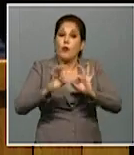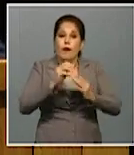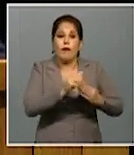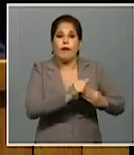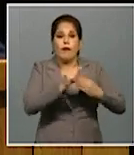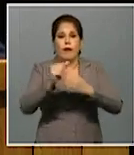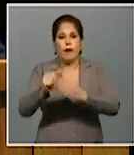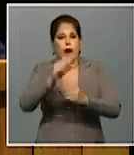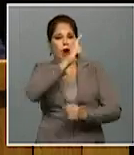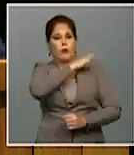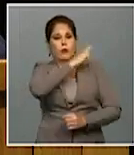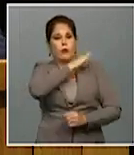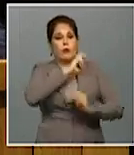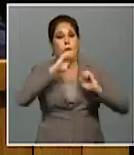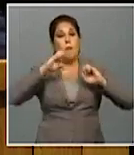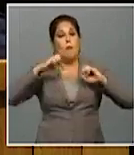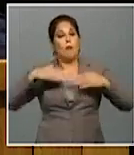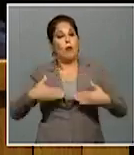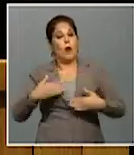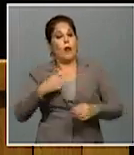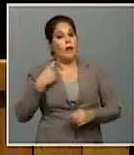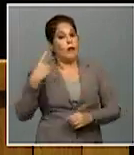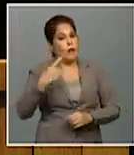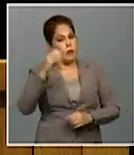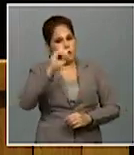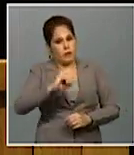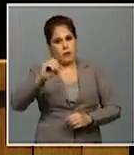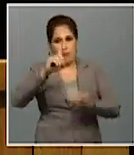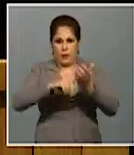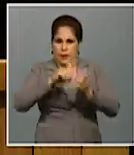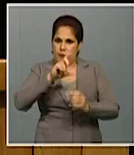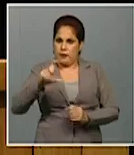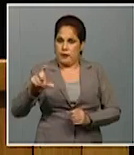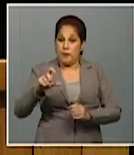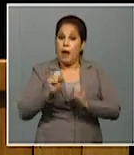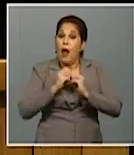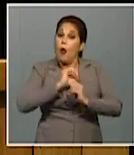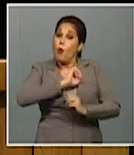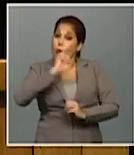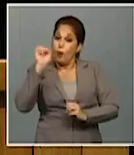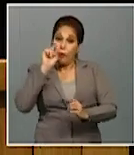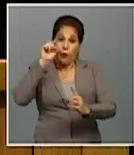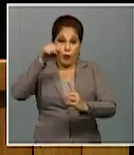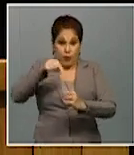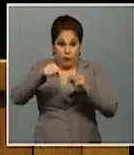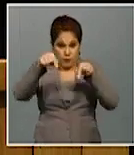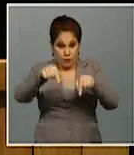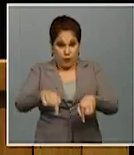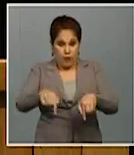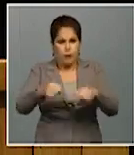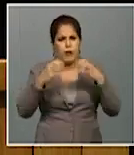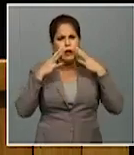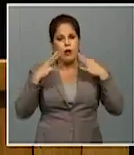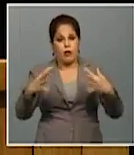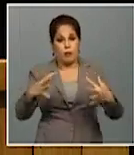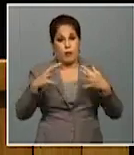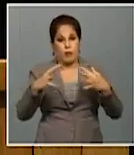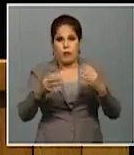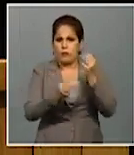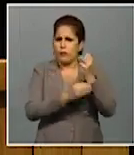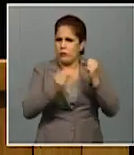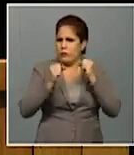liderazgo y la autoridad moral de nuestra organización. Para lograr esos objetivos resulta indispensable